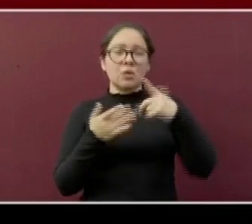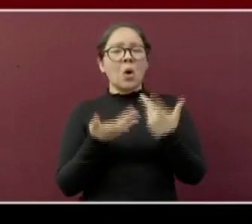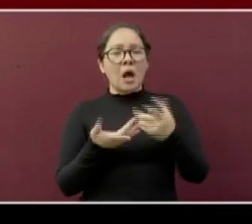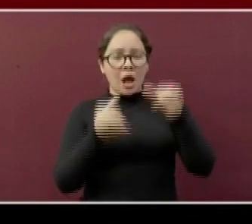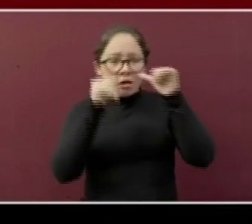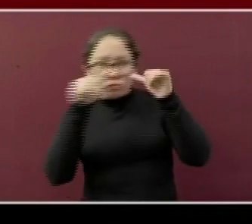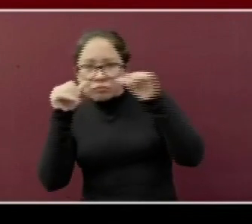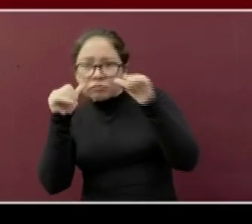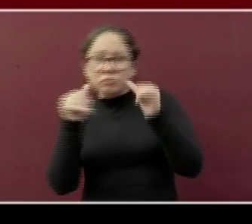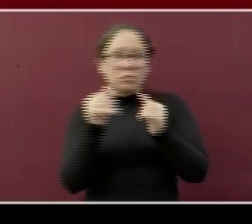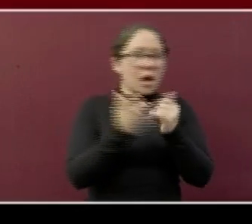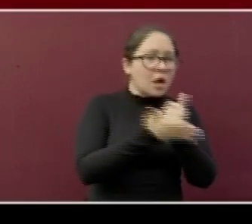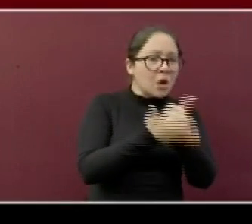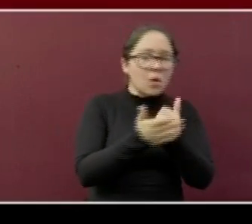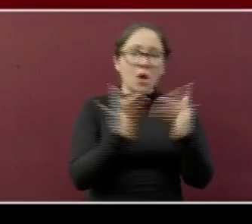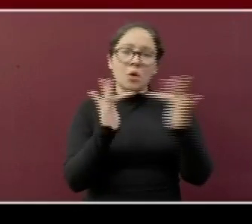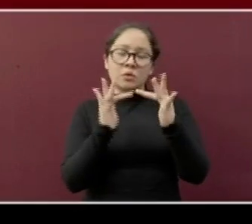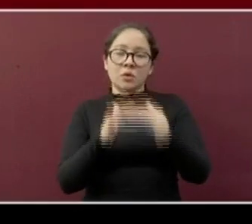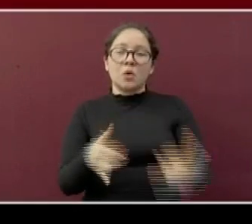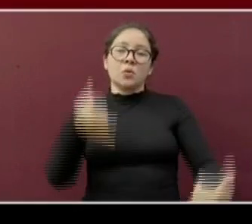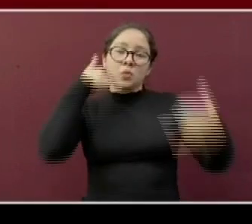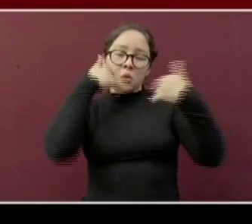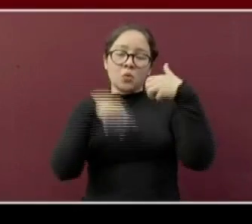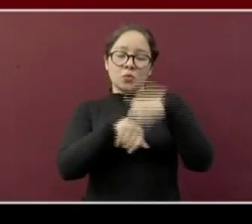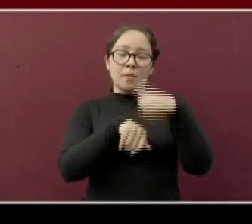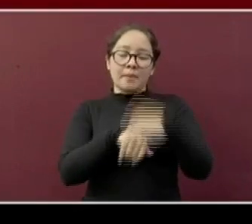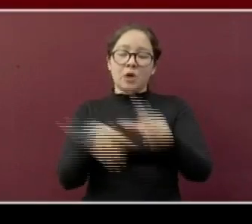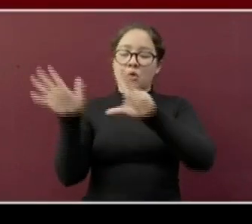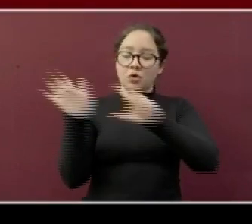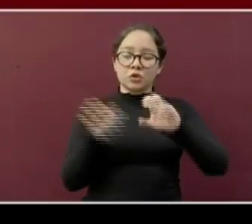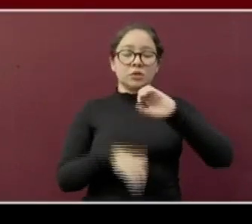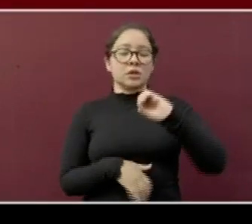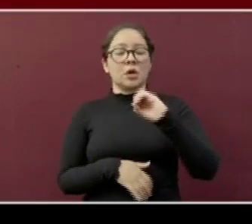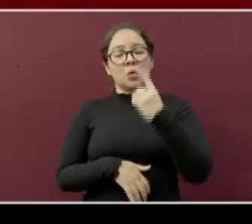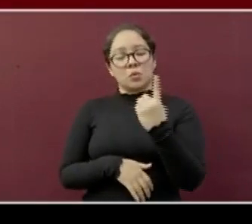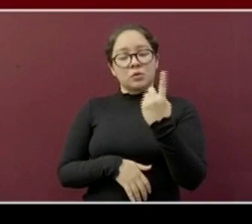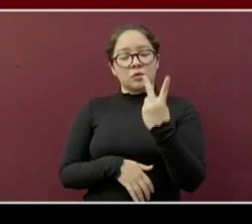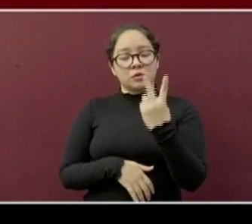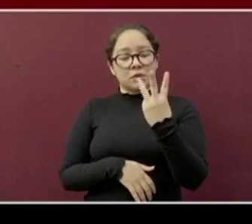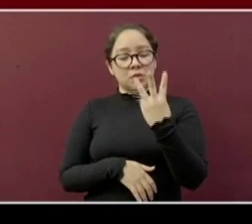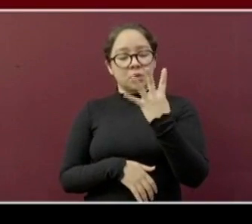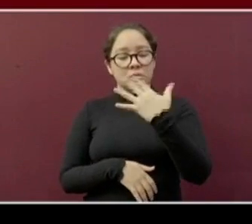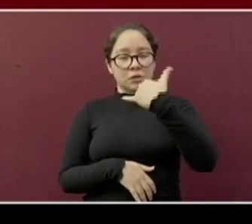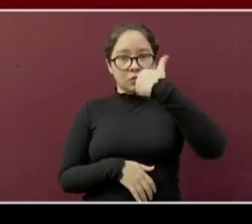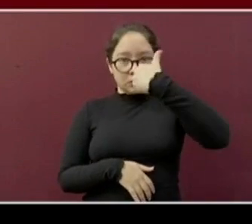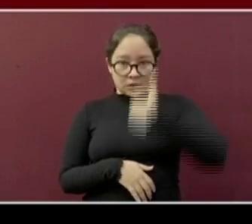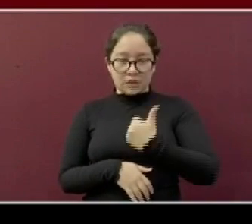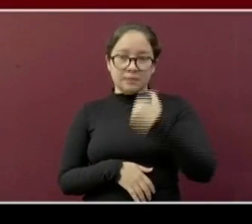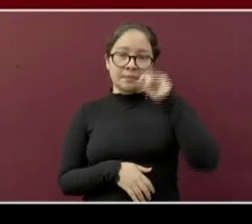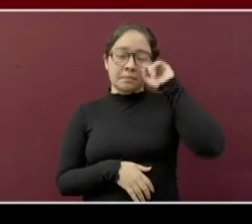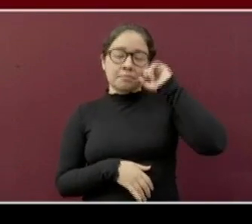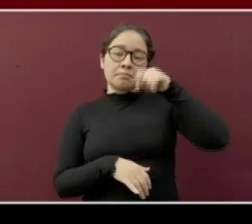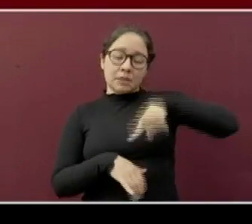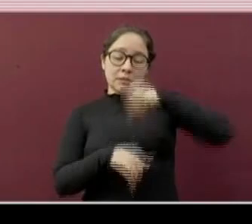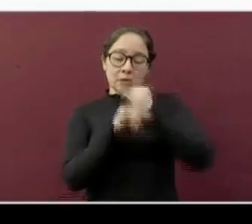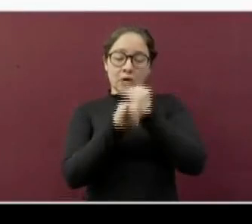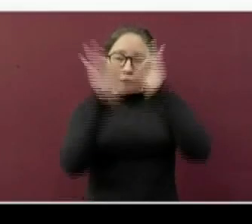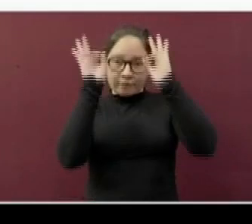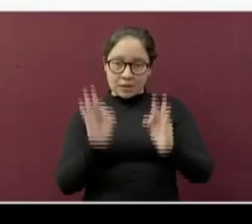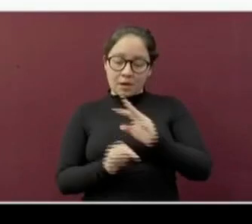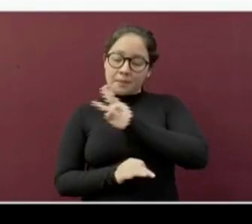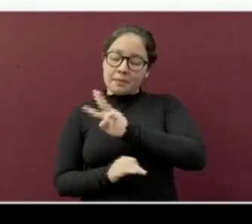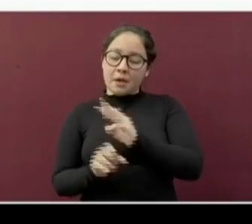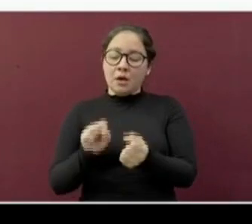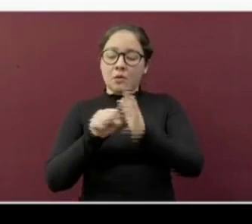atención, entre ellos el 800-0123456 y la página coronavirus